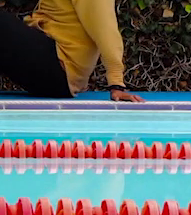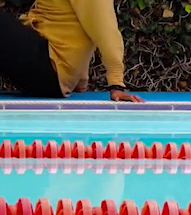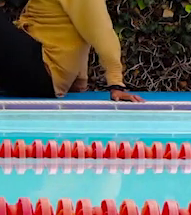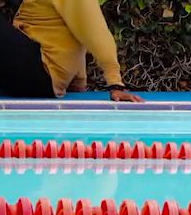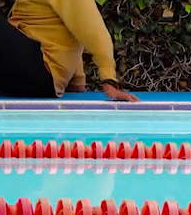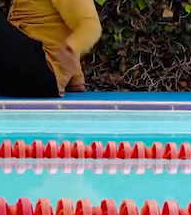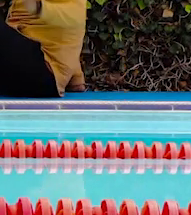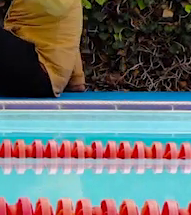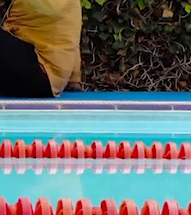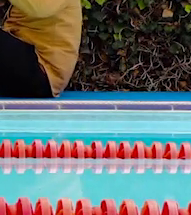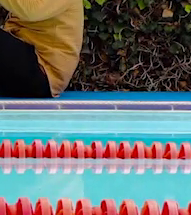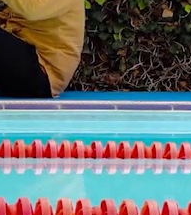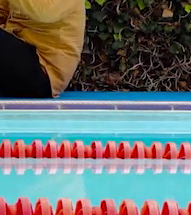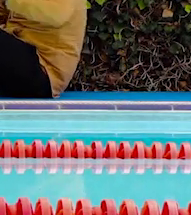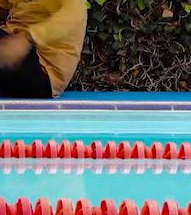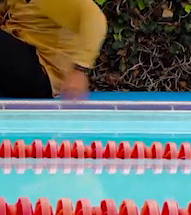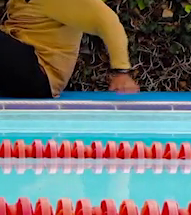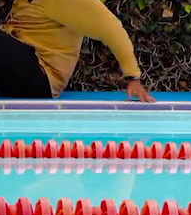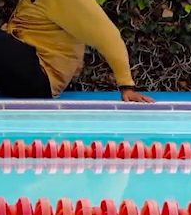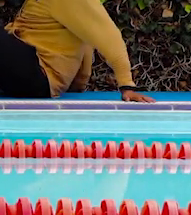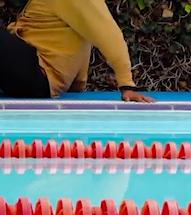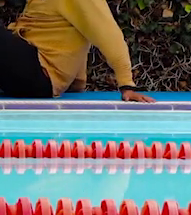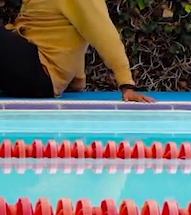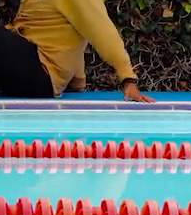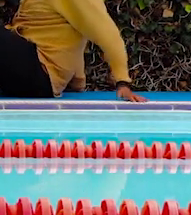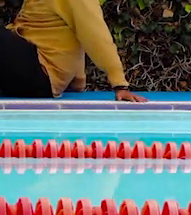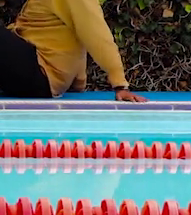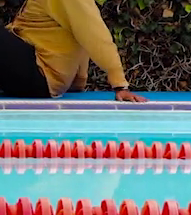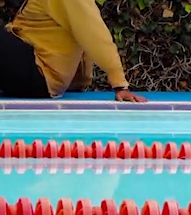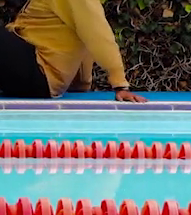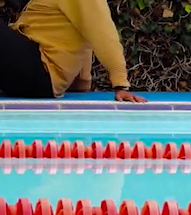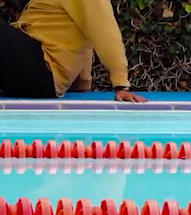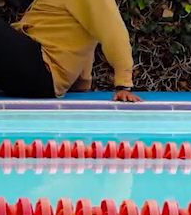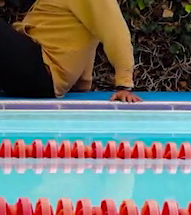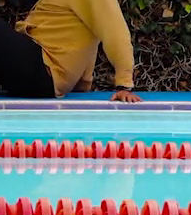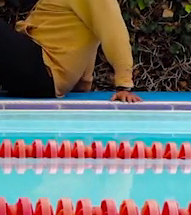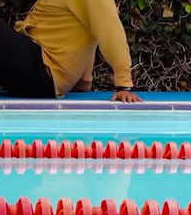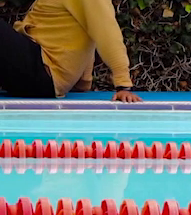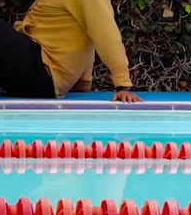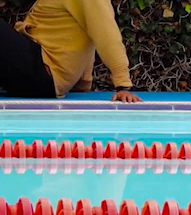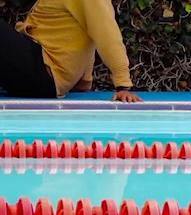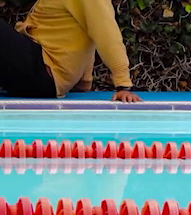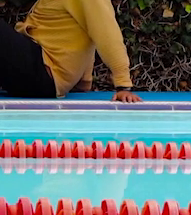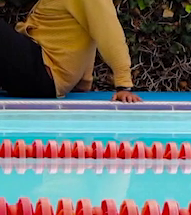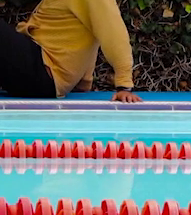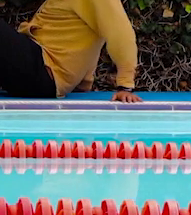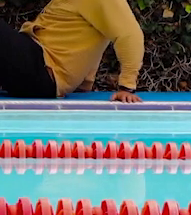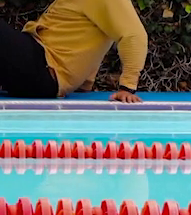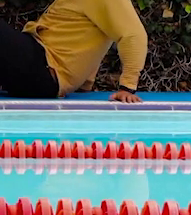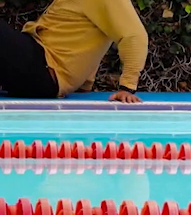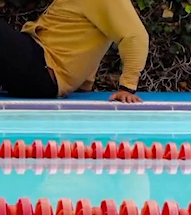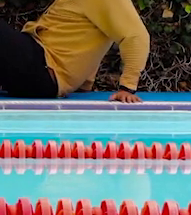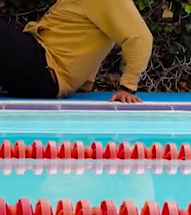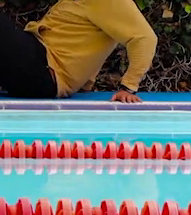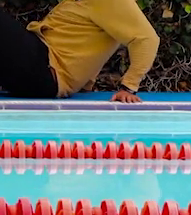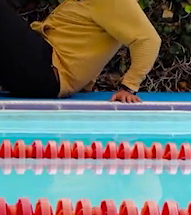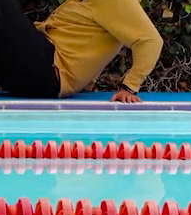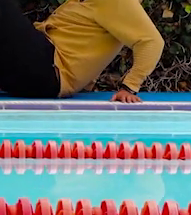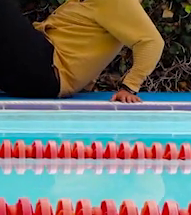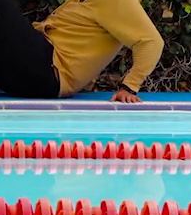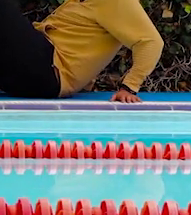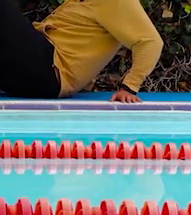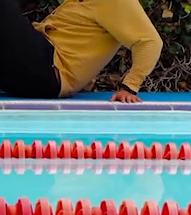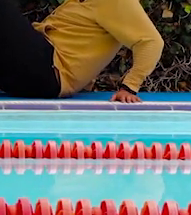Vamos a recargar las palmas de nuestras manos de manera lateral a nuestro cuerpo y vamos a estirar las piernas.